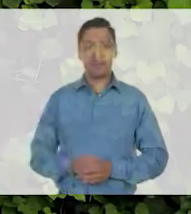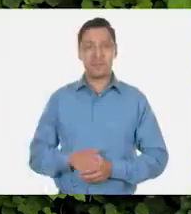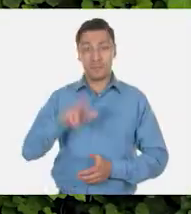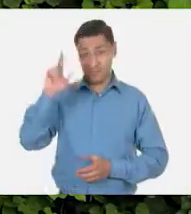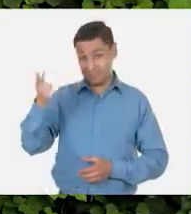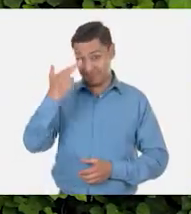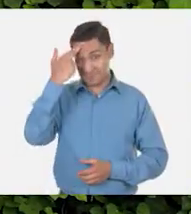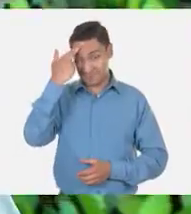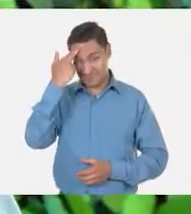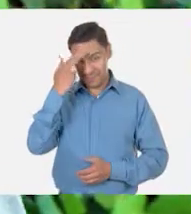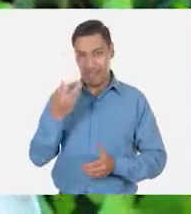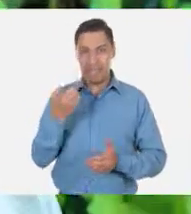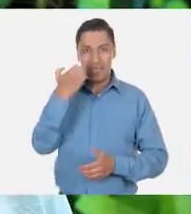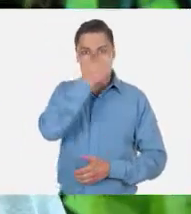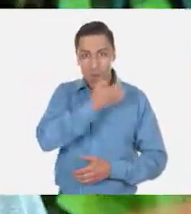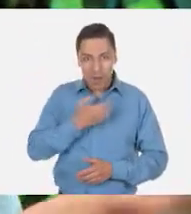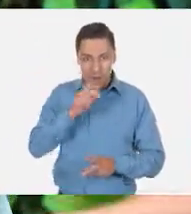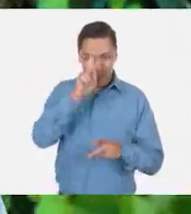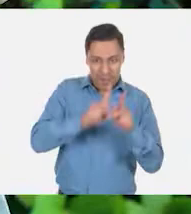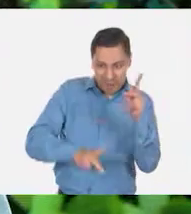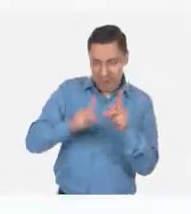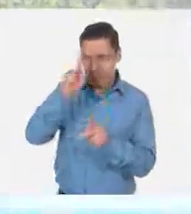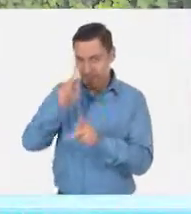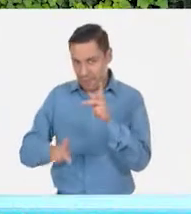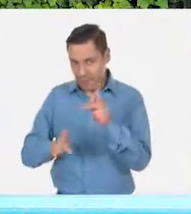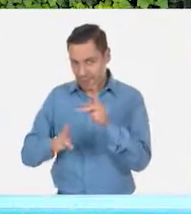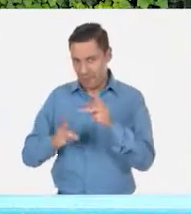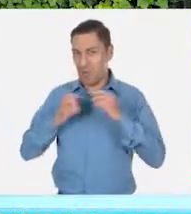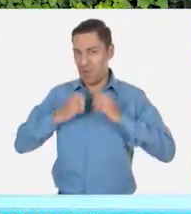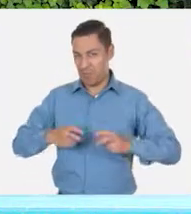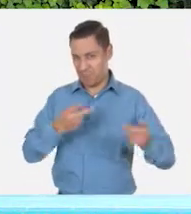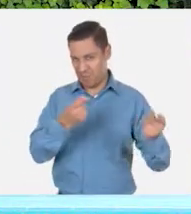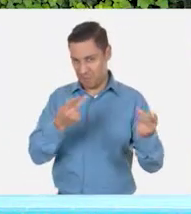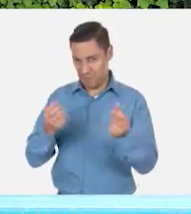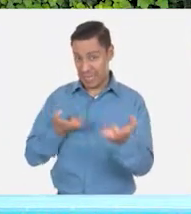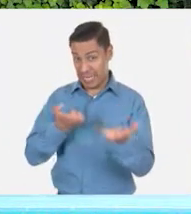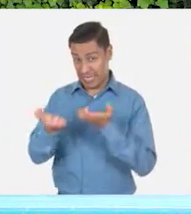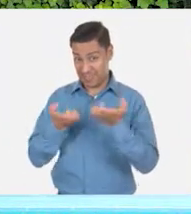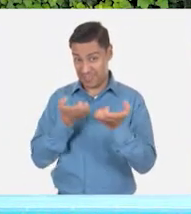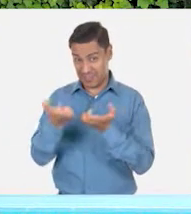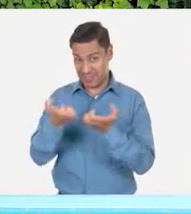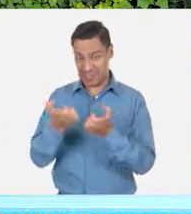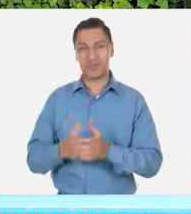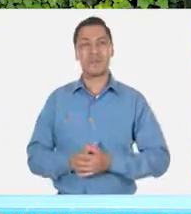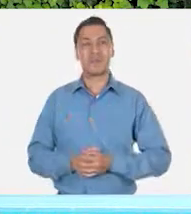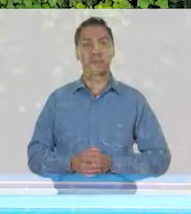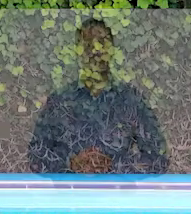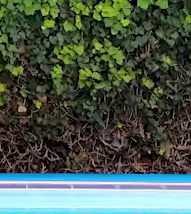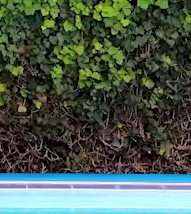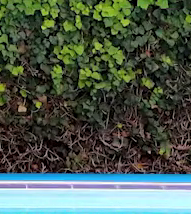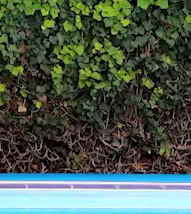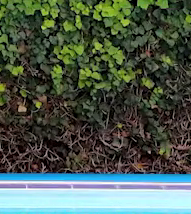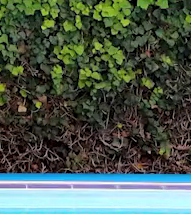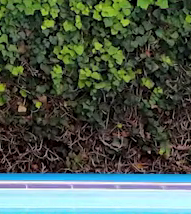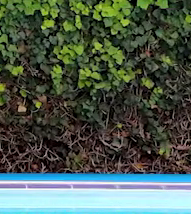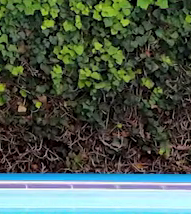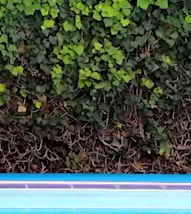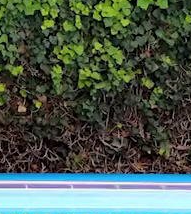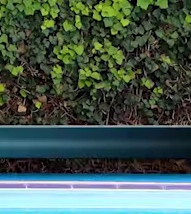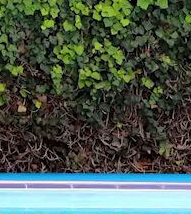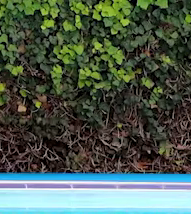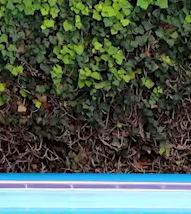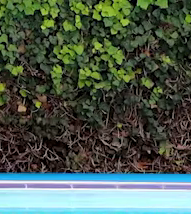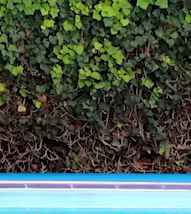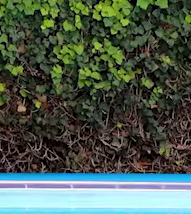Recuerda, entre clase y clase, activa tu cuerpo. Vamos a trabajar un ejercicio de coordinación que se llama caperuza. Vamos a levantar nuestra